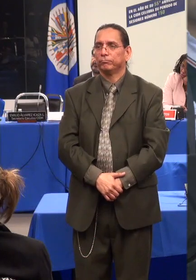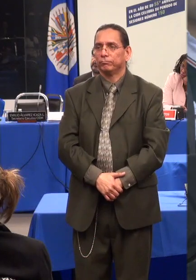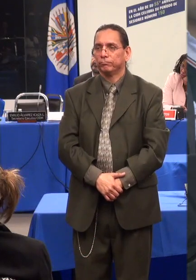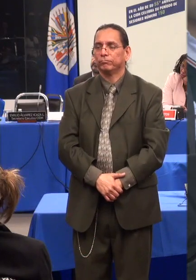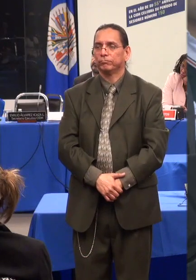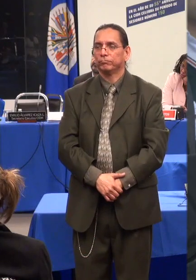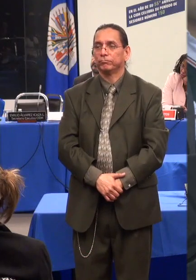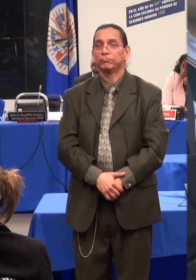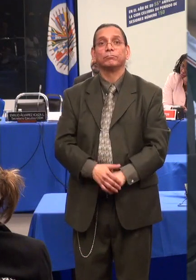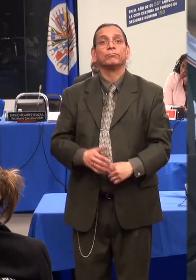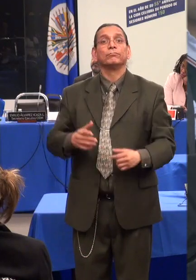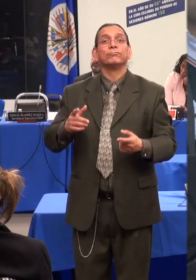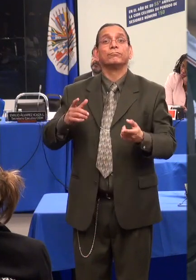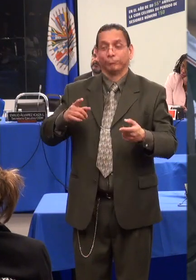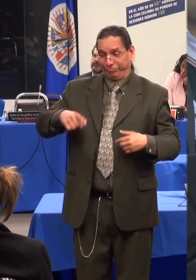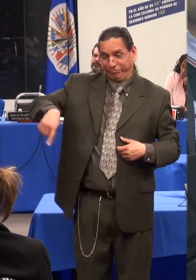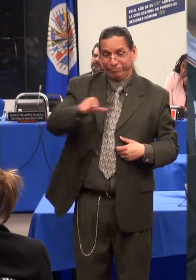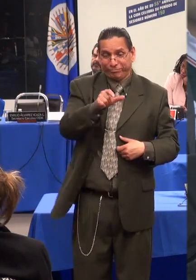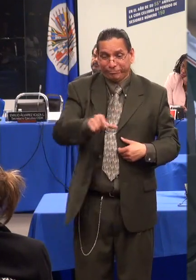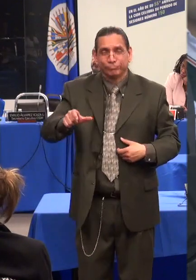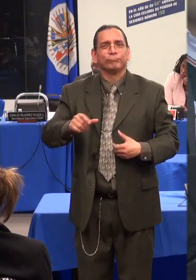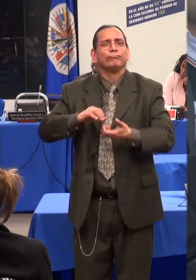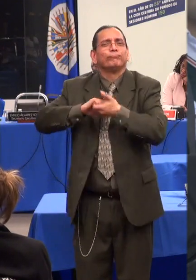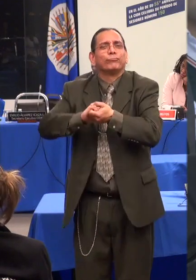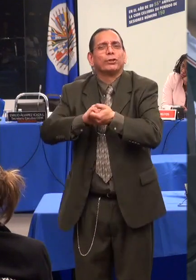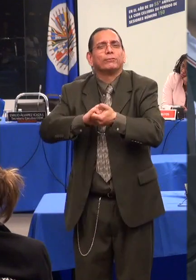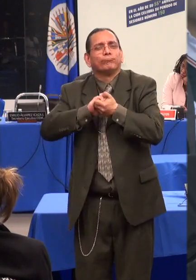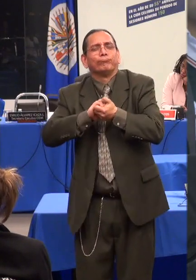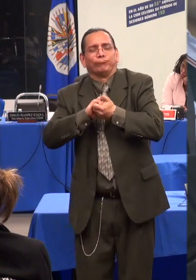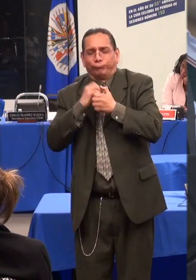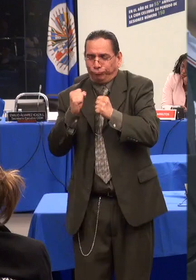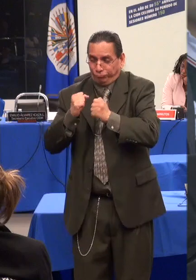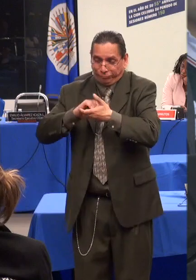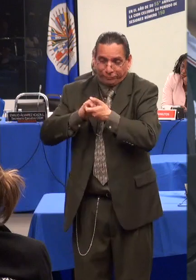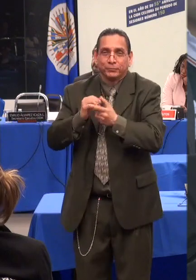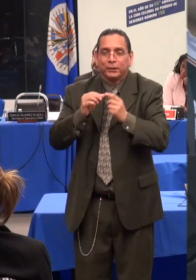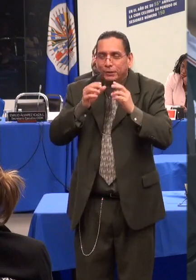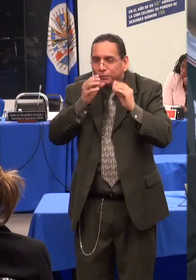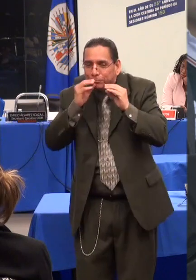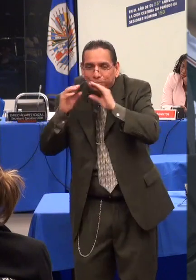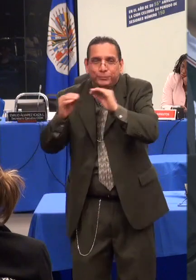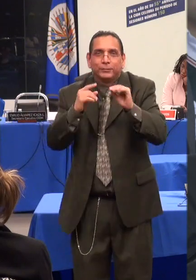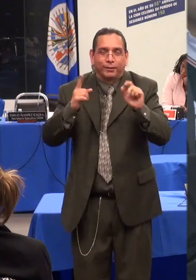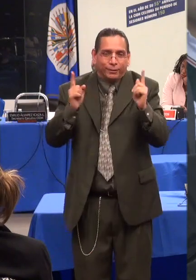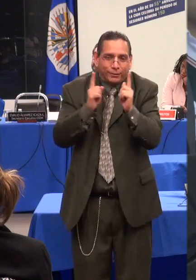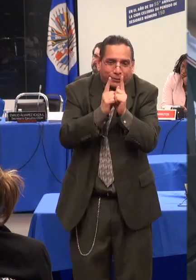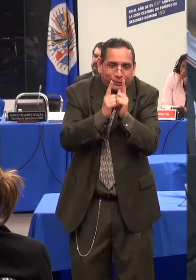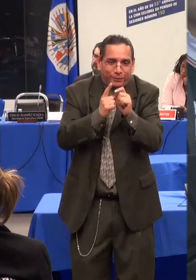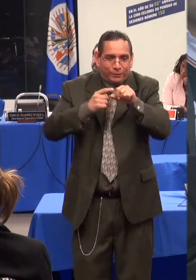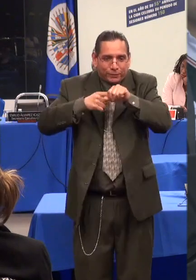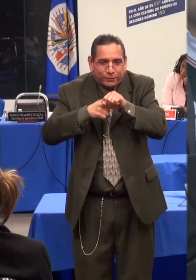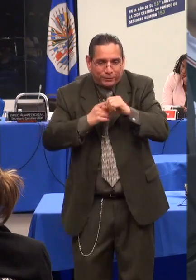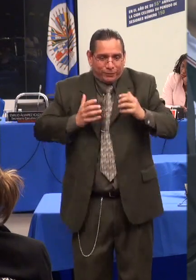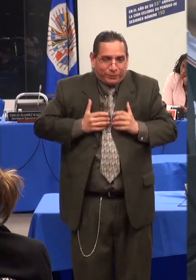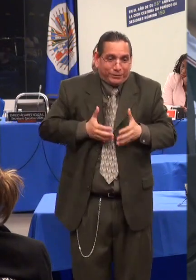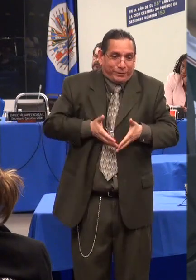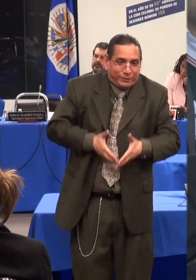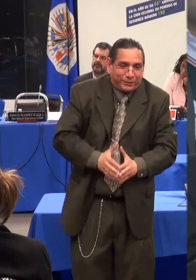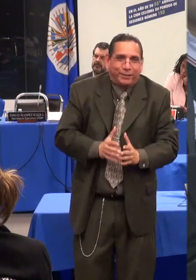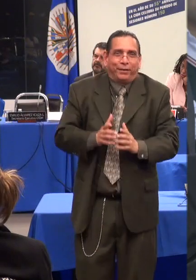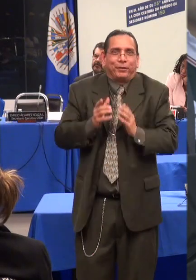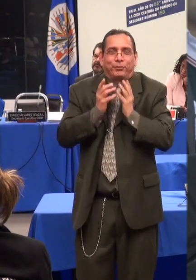En la actualidad la persona con discapacidad estamos luchando por nuestros derechos sexuales y